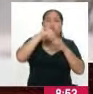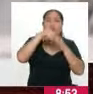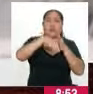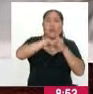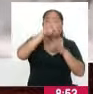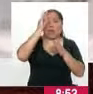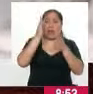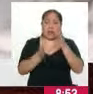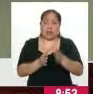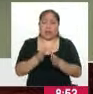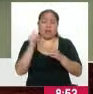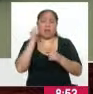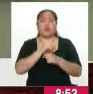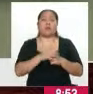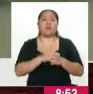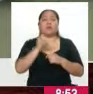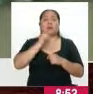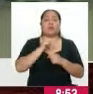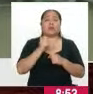hay que impulsarlos,